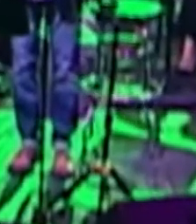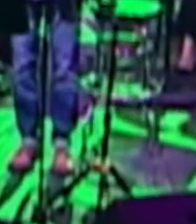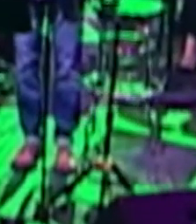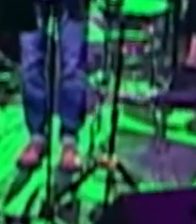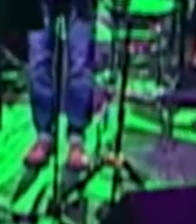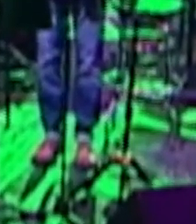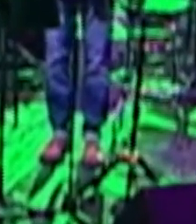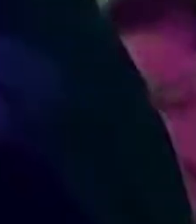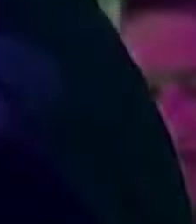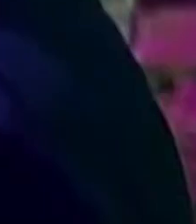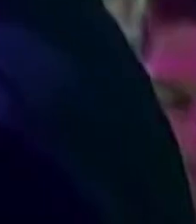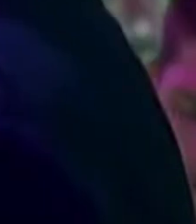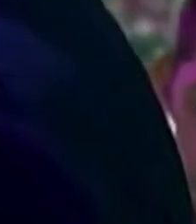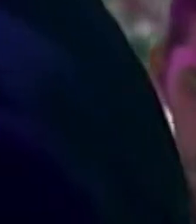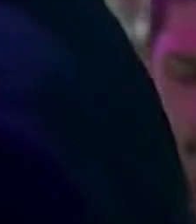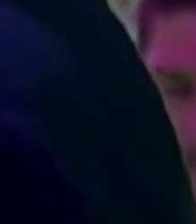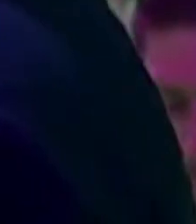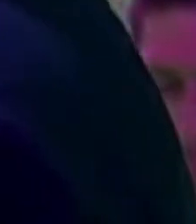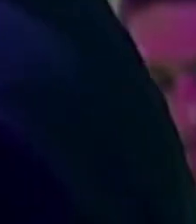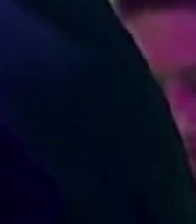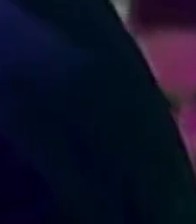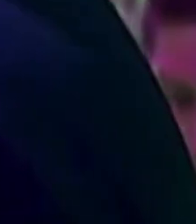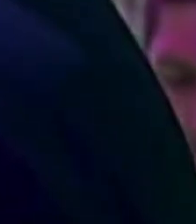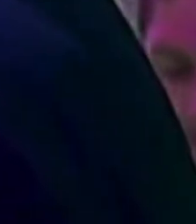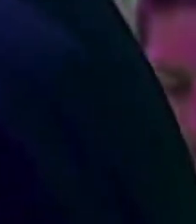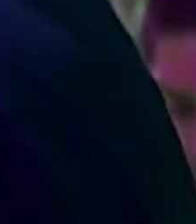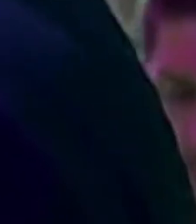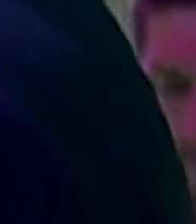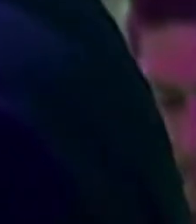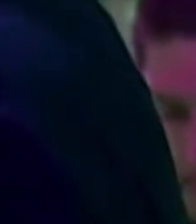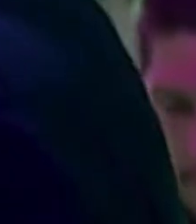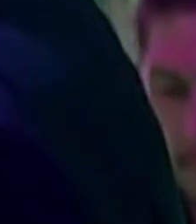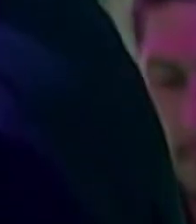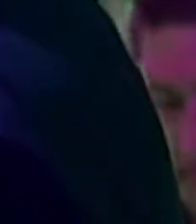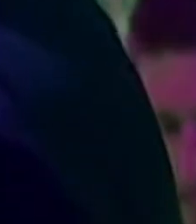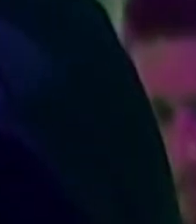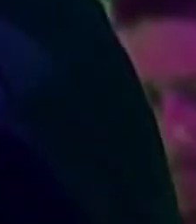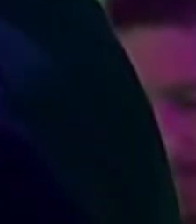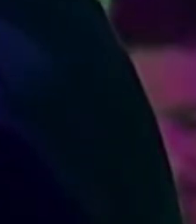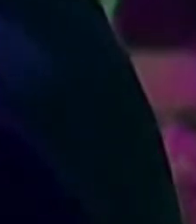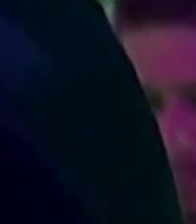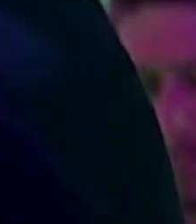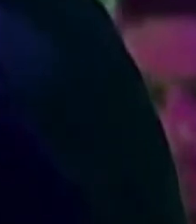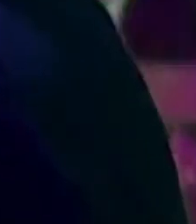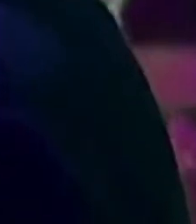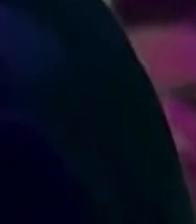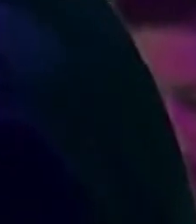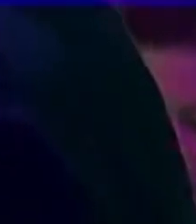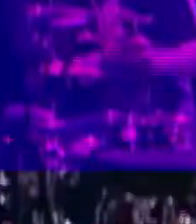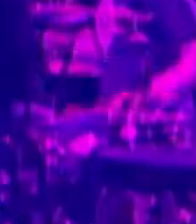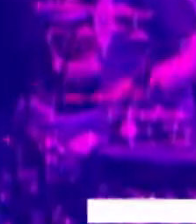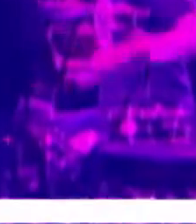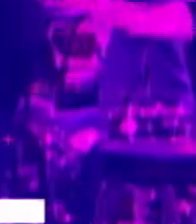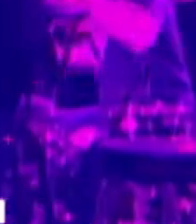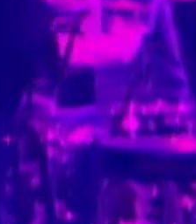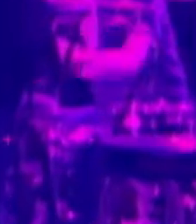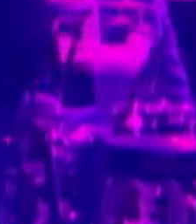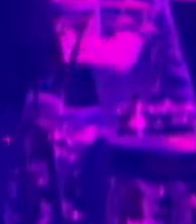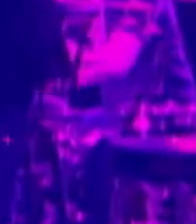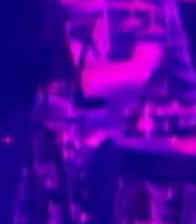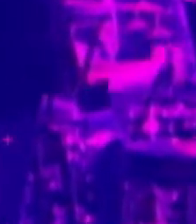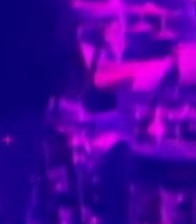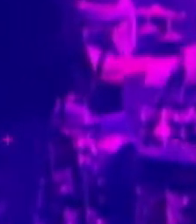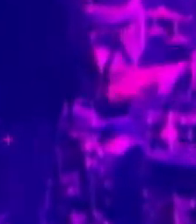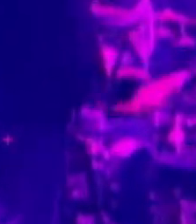todo el sabor brasileño de uno de los ritmos que cambió la música universal. Bossa Nova. Este domingo